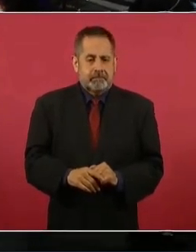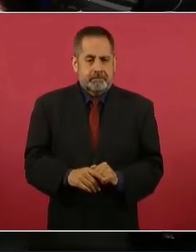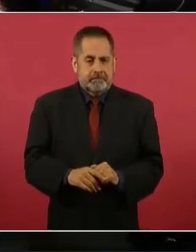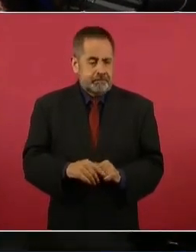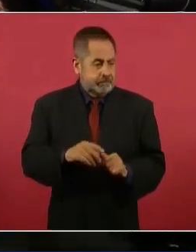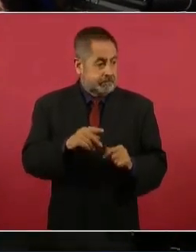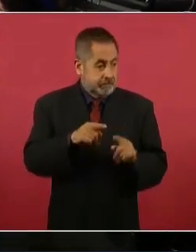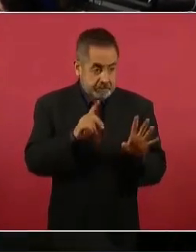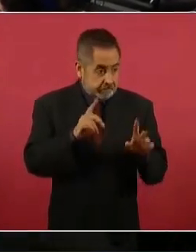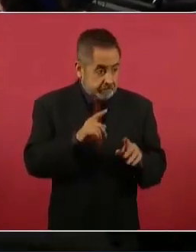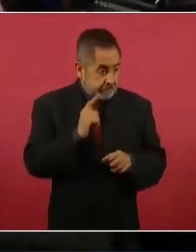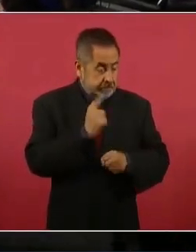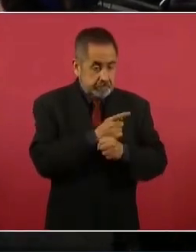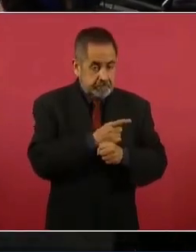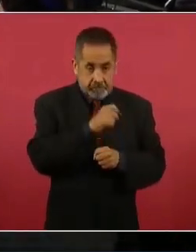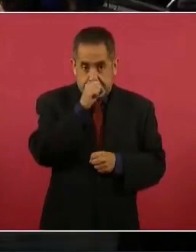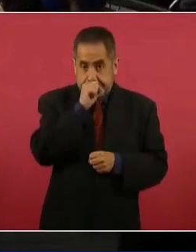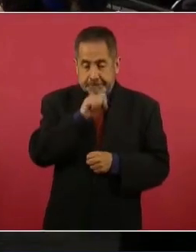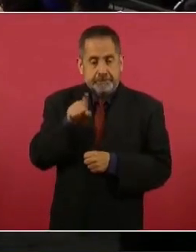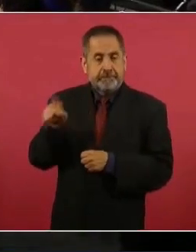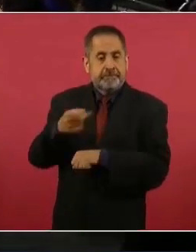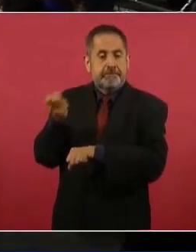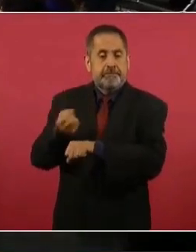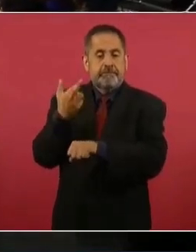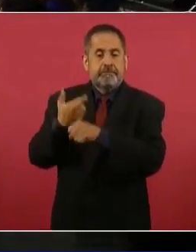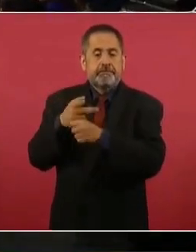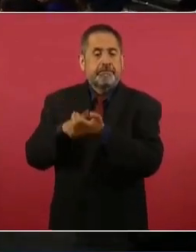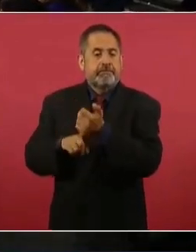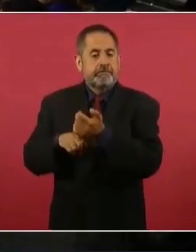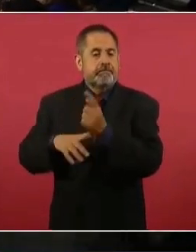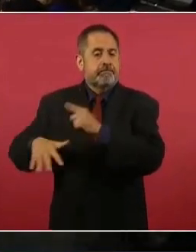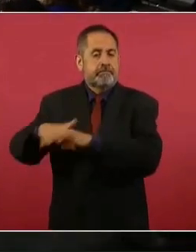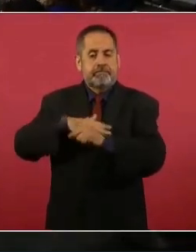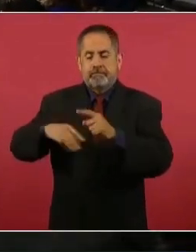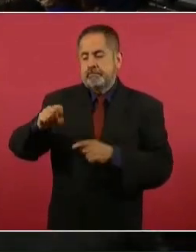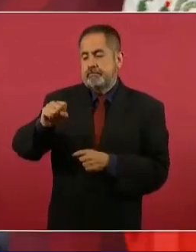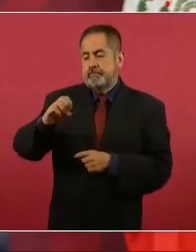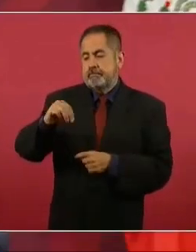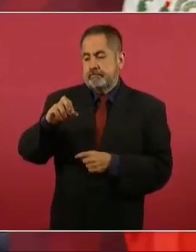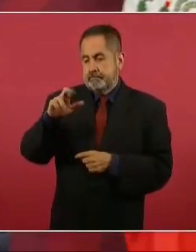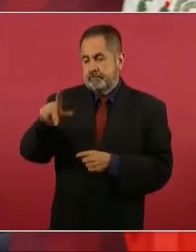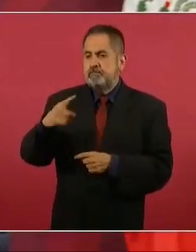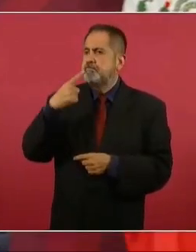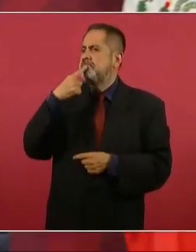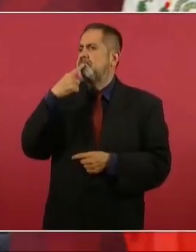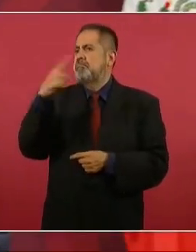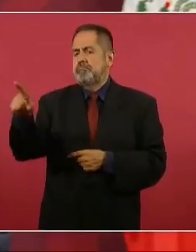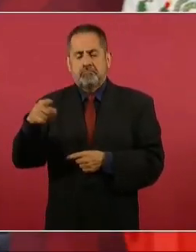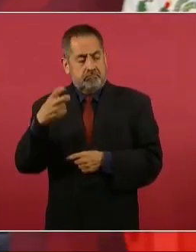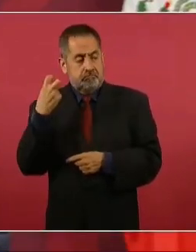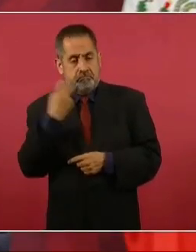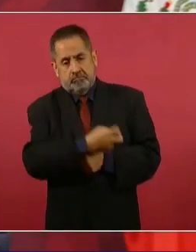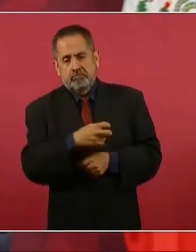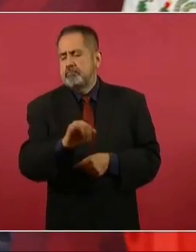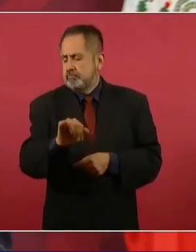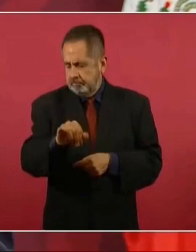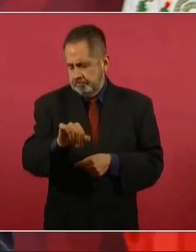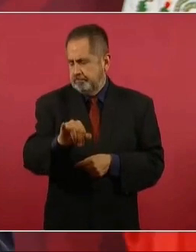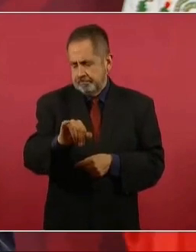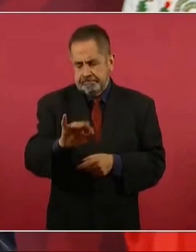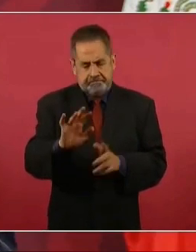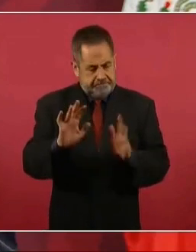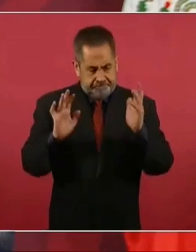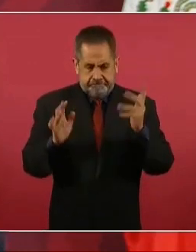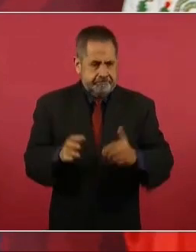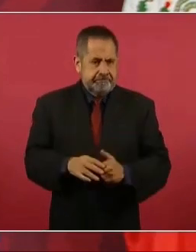apelar la Secretaría de Medio Ambiente, porque